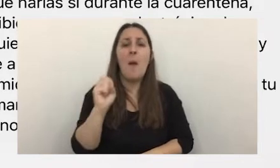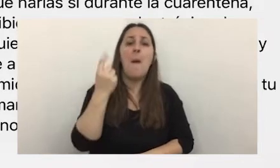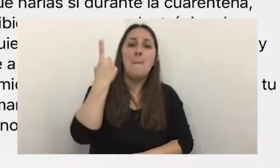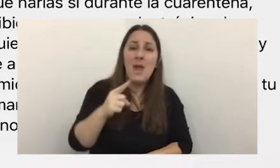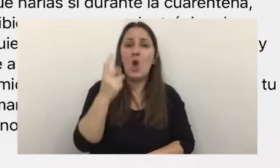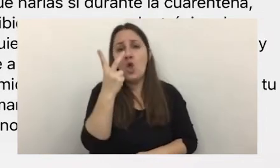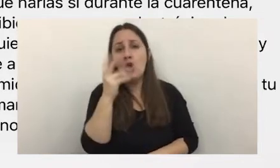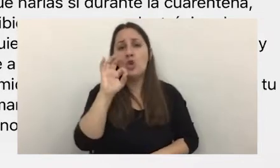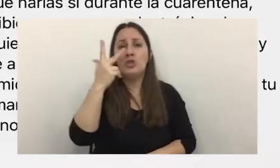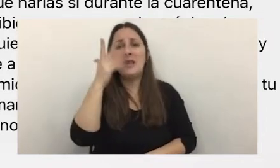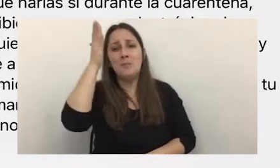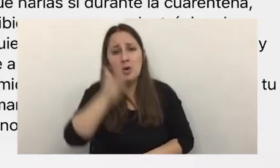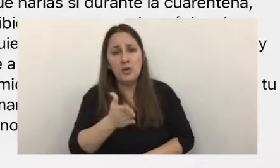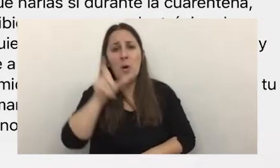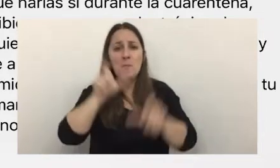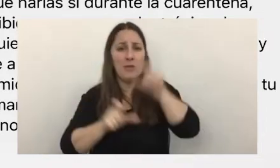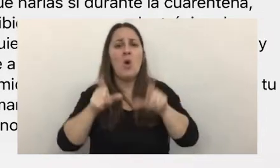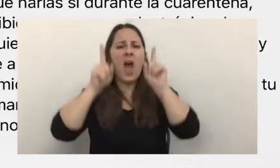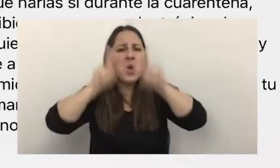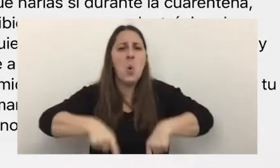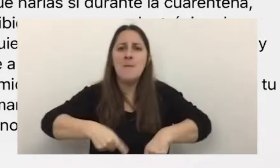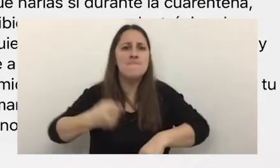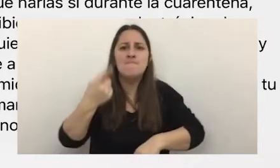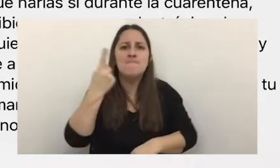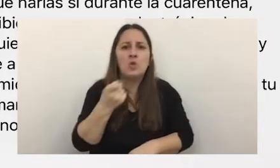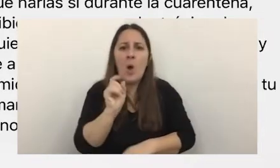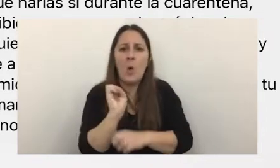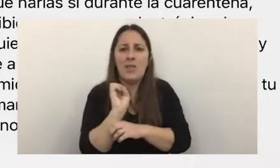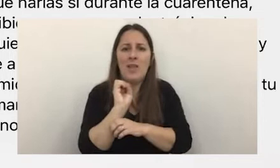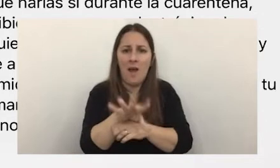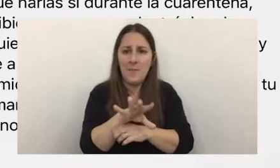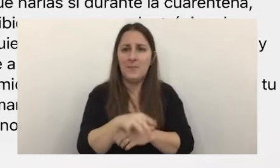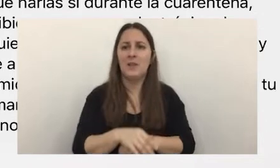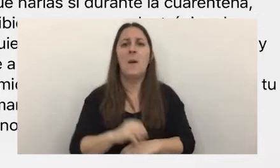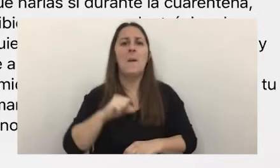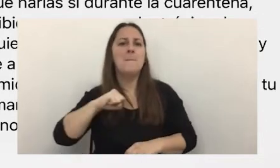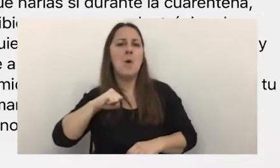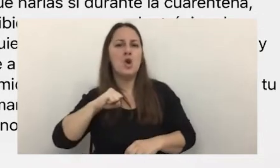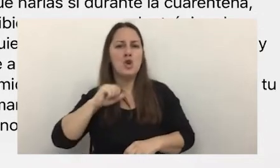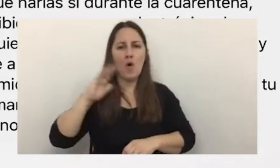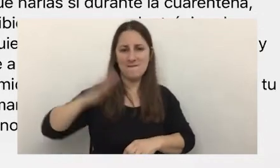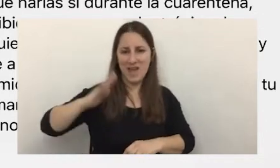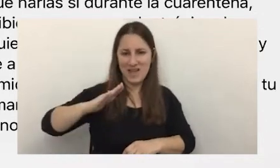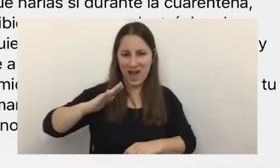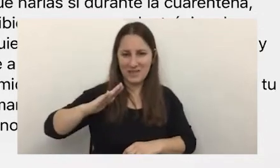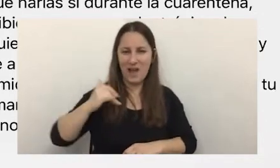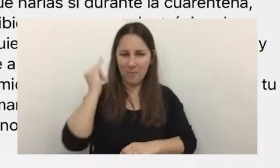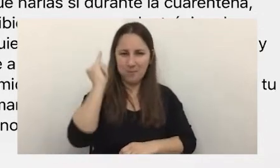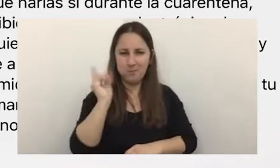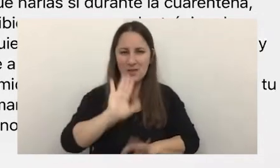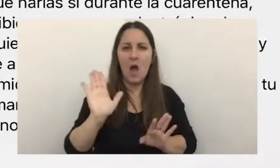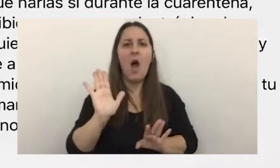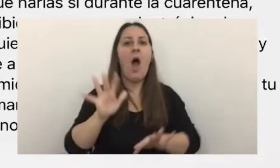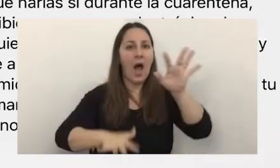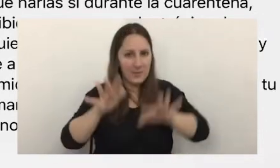% aleatoriamente deposita plata expliqué ya lo de pornoverganza que en muchos casos son casos